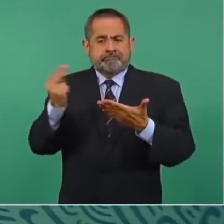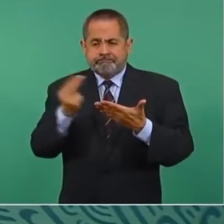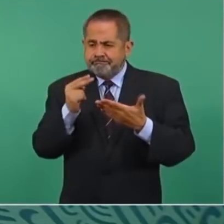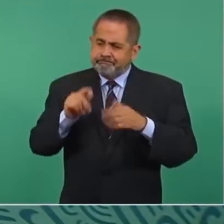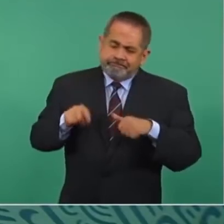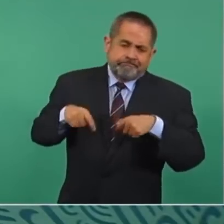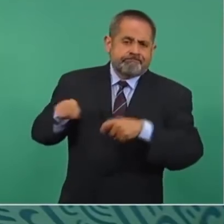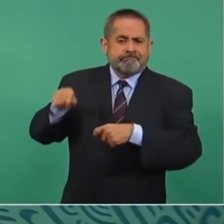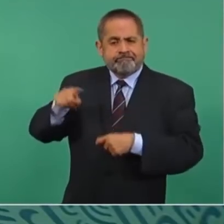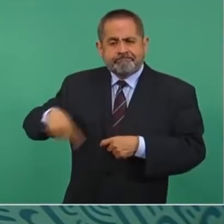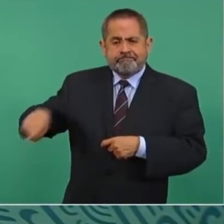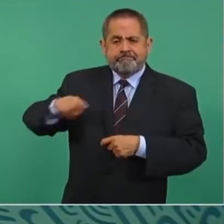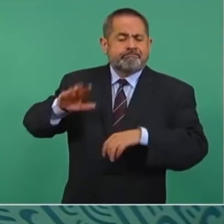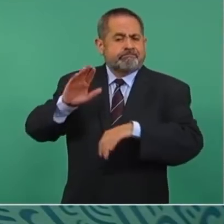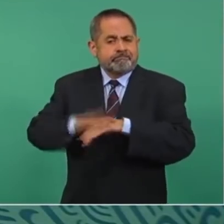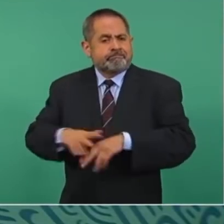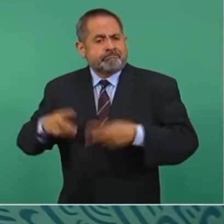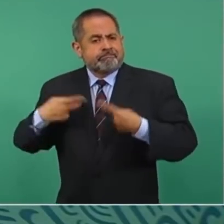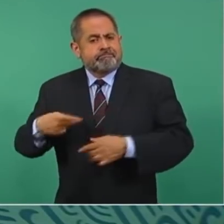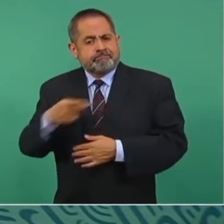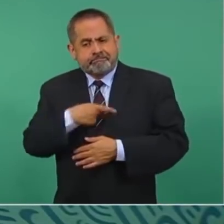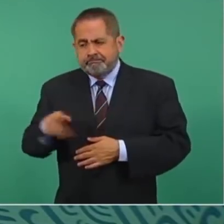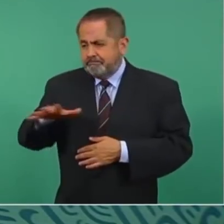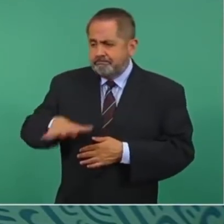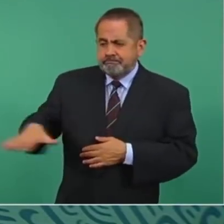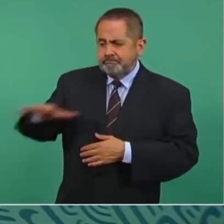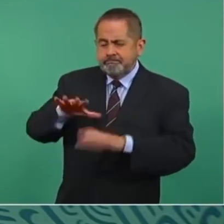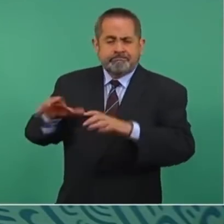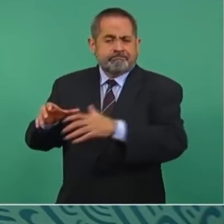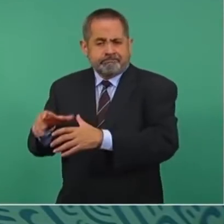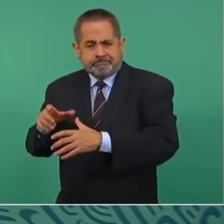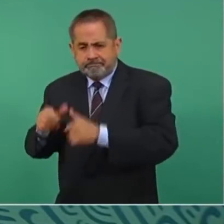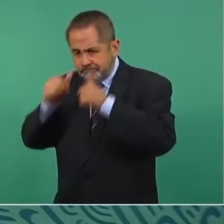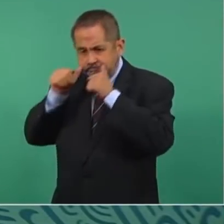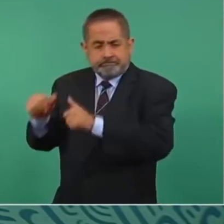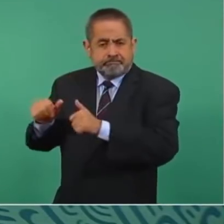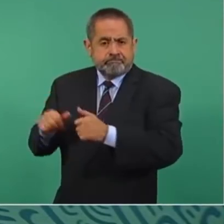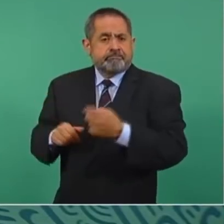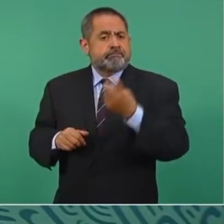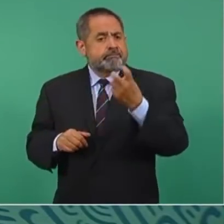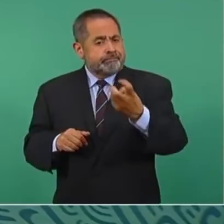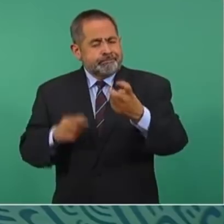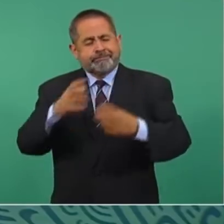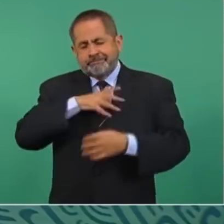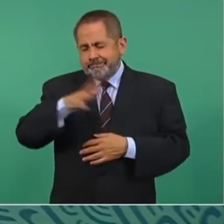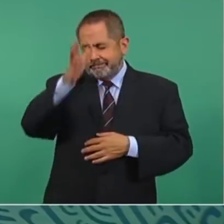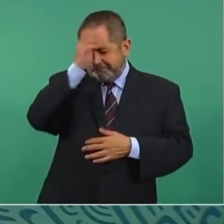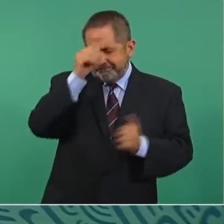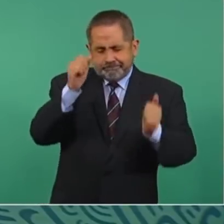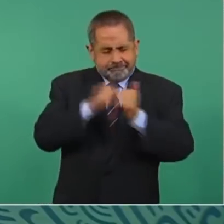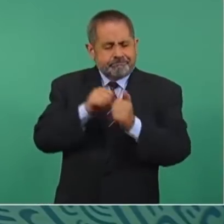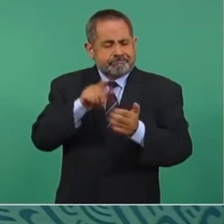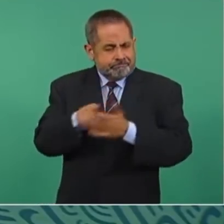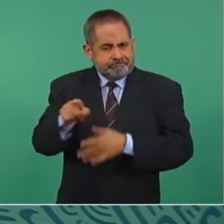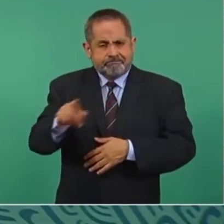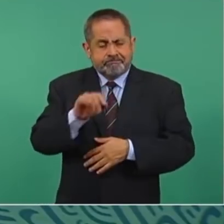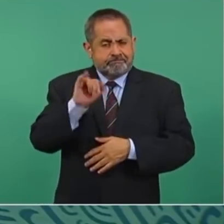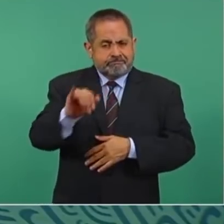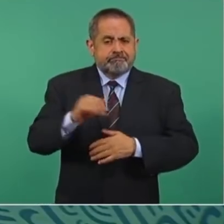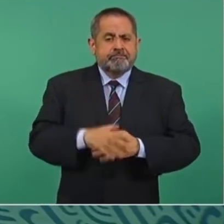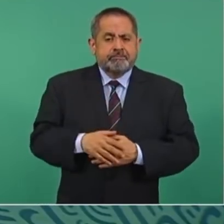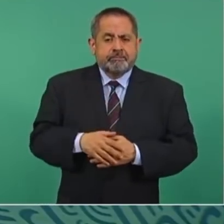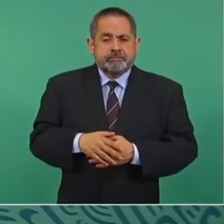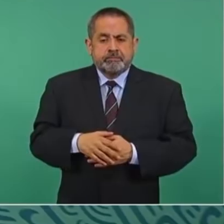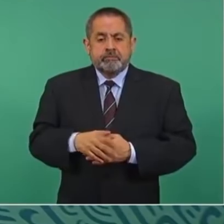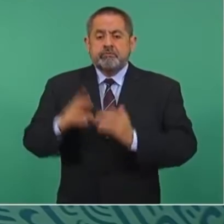condiciones de vida de los más vulnerables en nuestra región, un objetivo que comparto profundamente. El